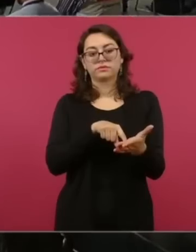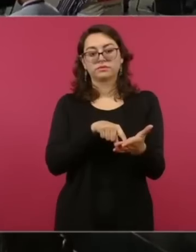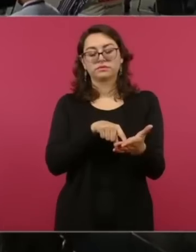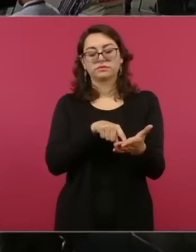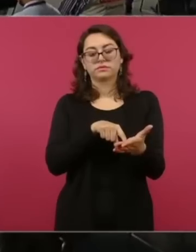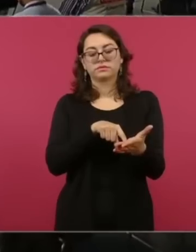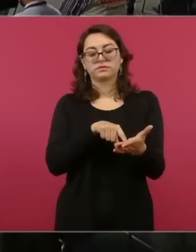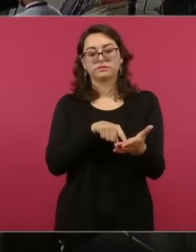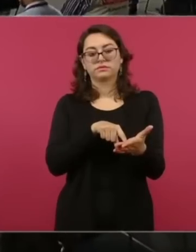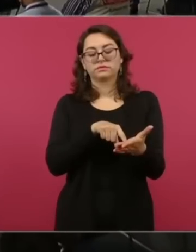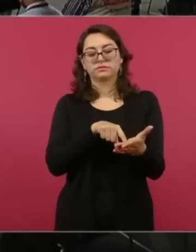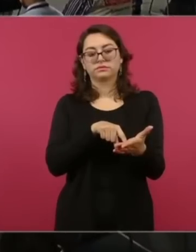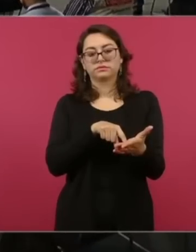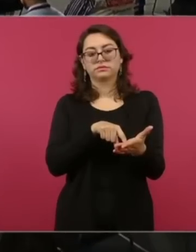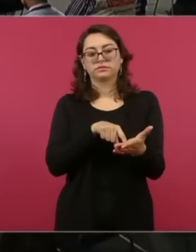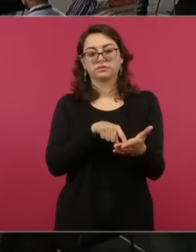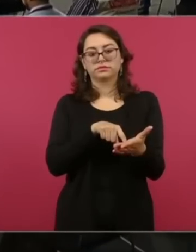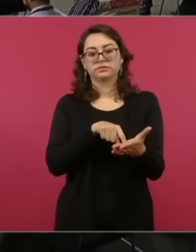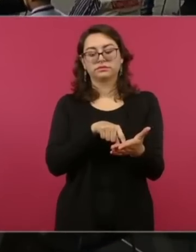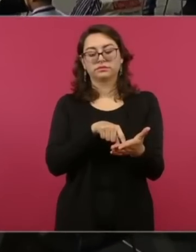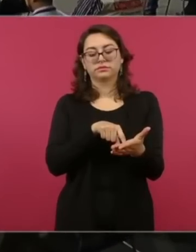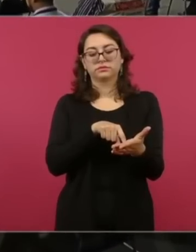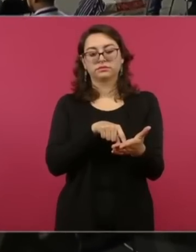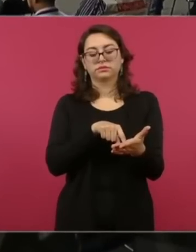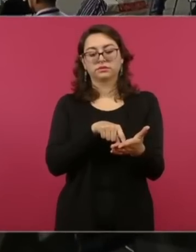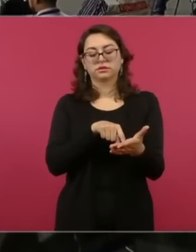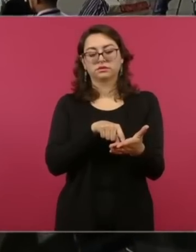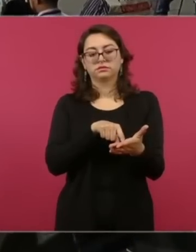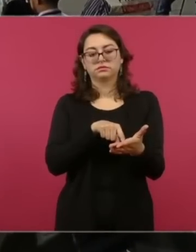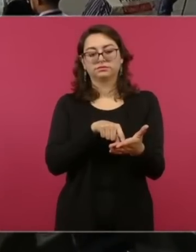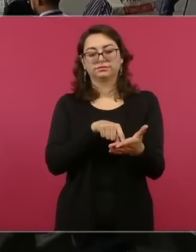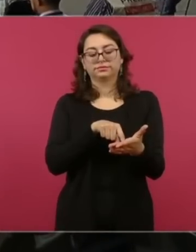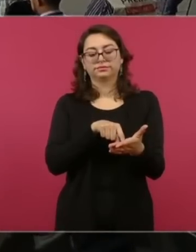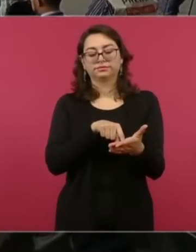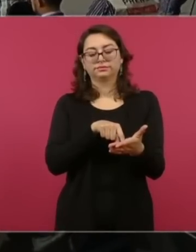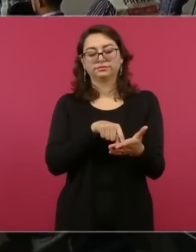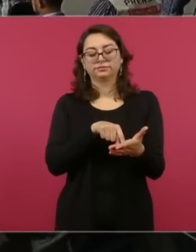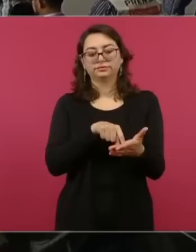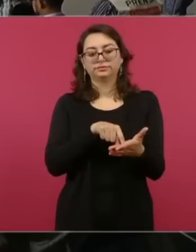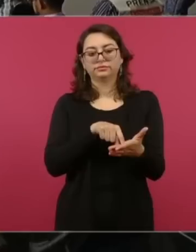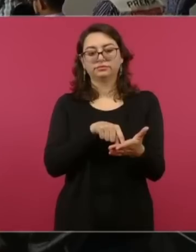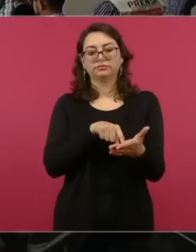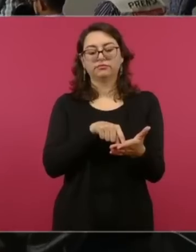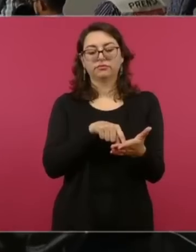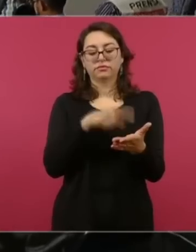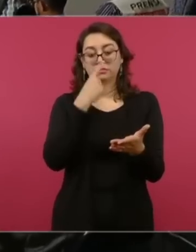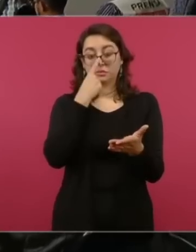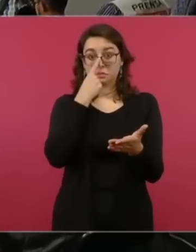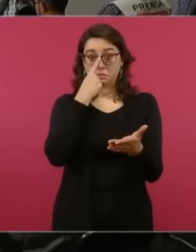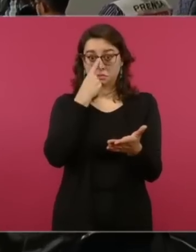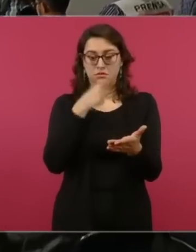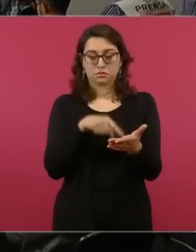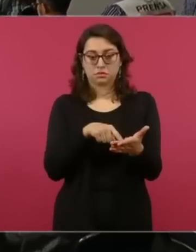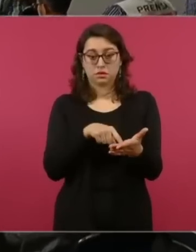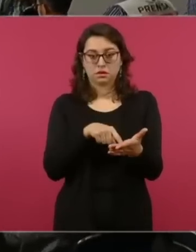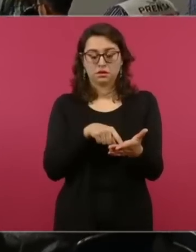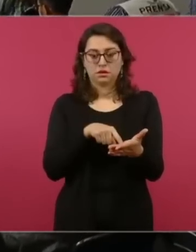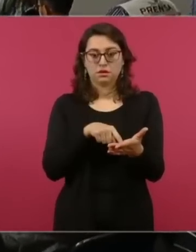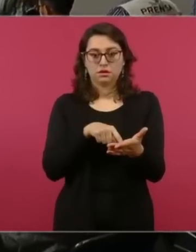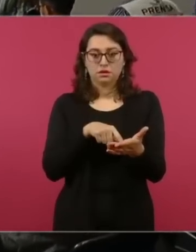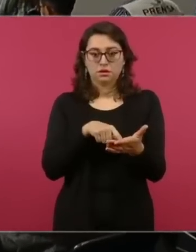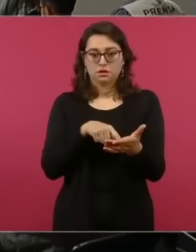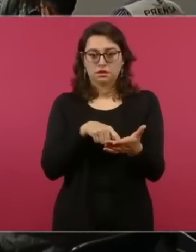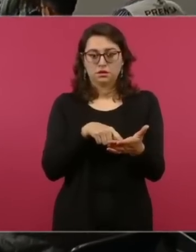Me acuerdo que en ese texto se habla de que cuando va el presidente